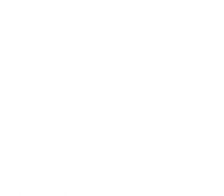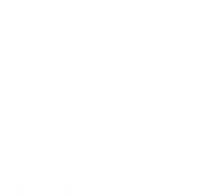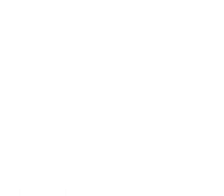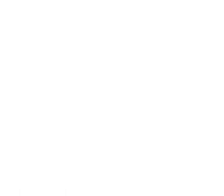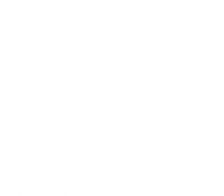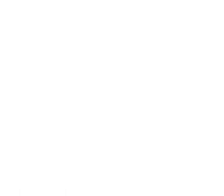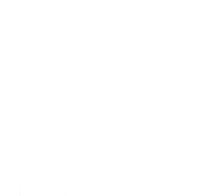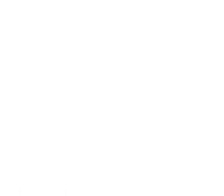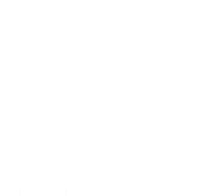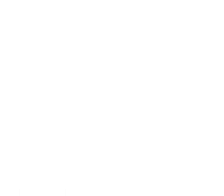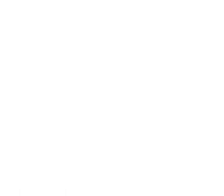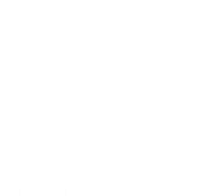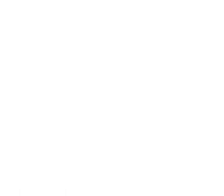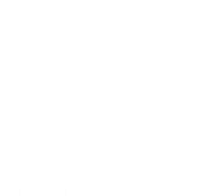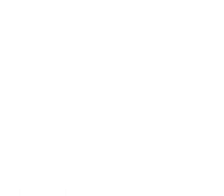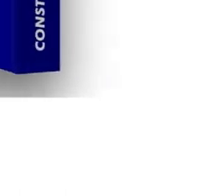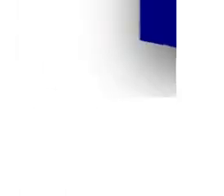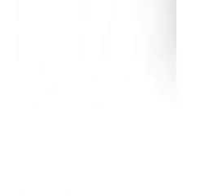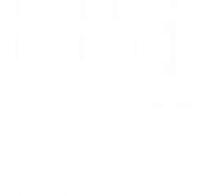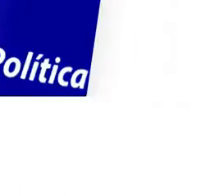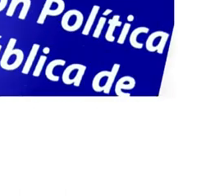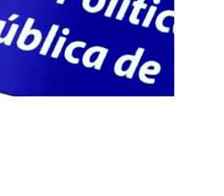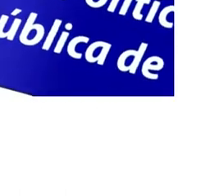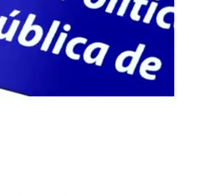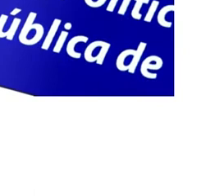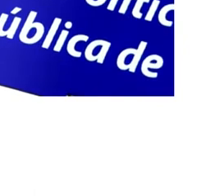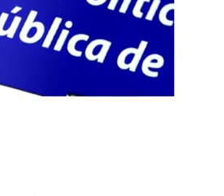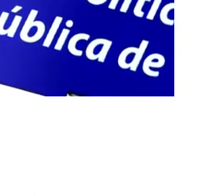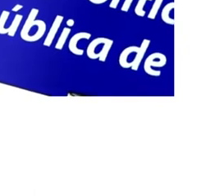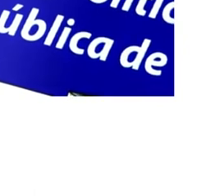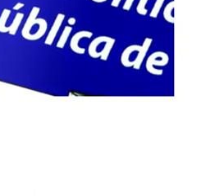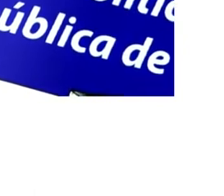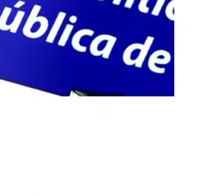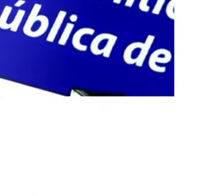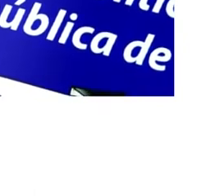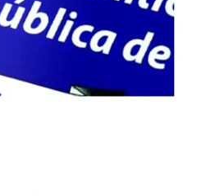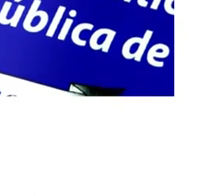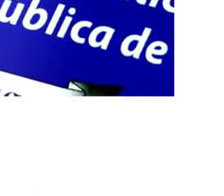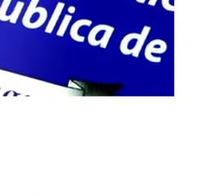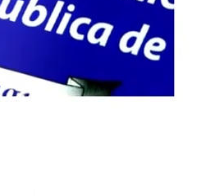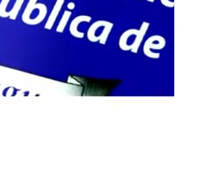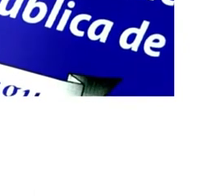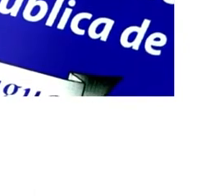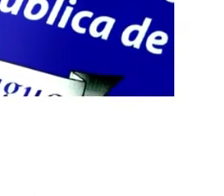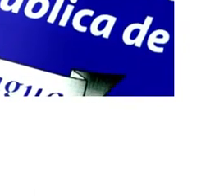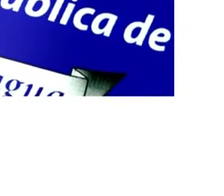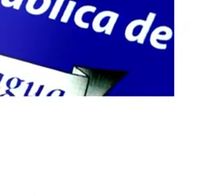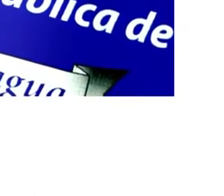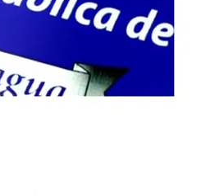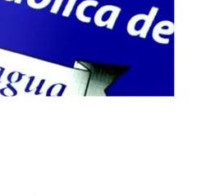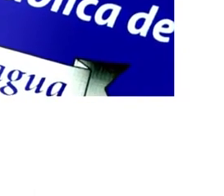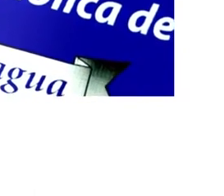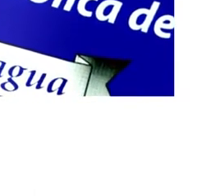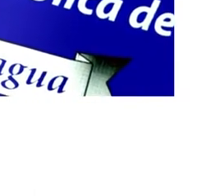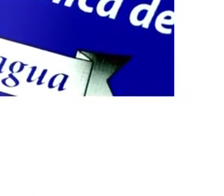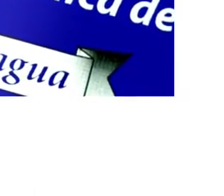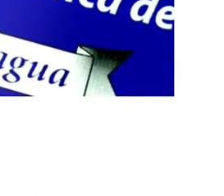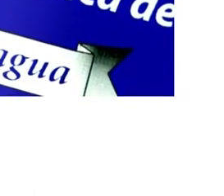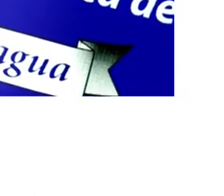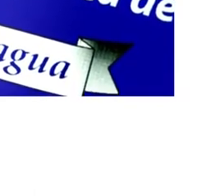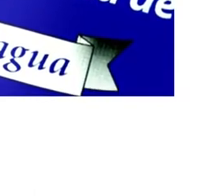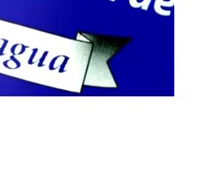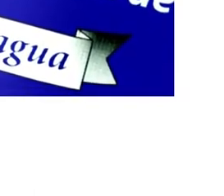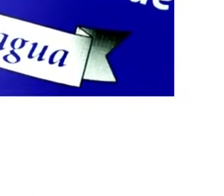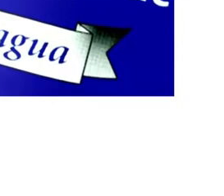públicas reforma agraria artículo 110 el estado promoverá la incorporación